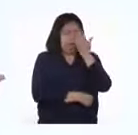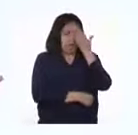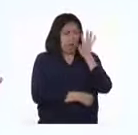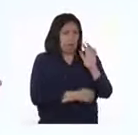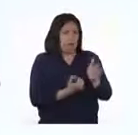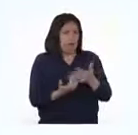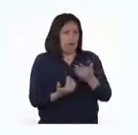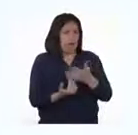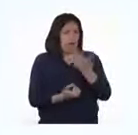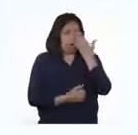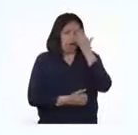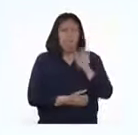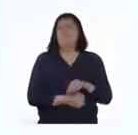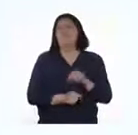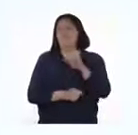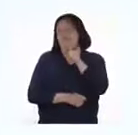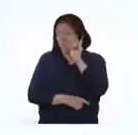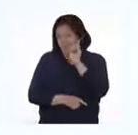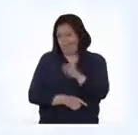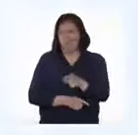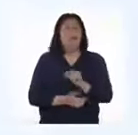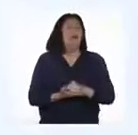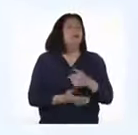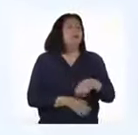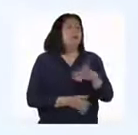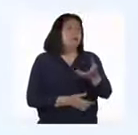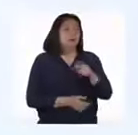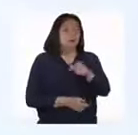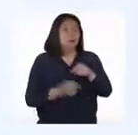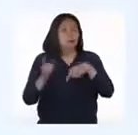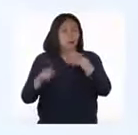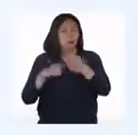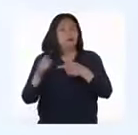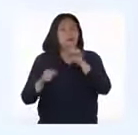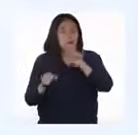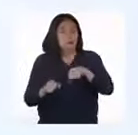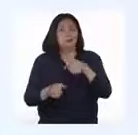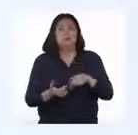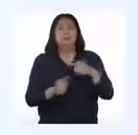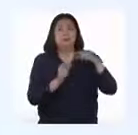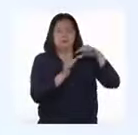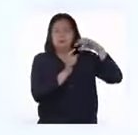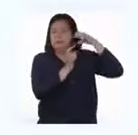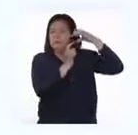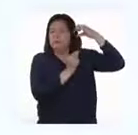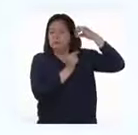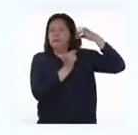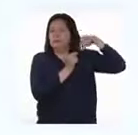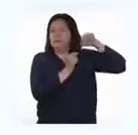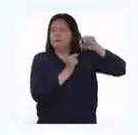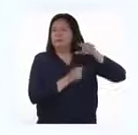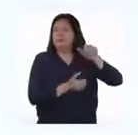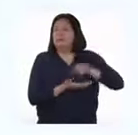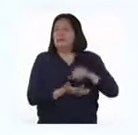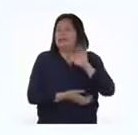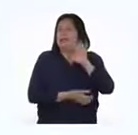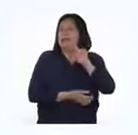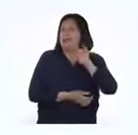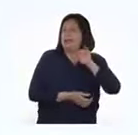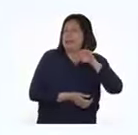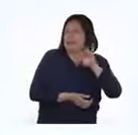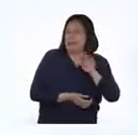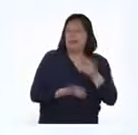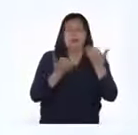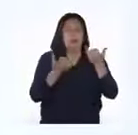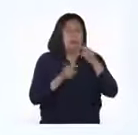sea tan fácil hacerlo. Efectivamente, Paty. Eso que comentas se conoce como etiquetado y es un procedimiento que veremos